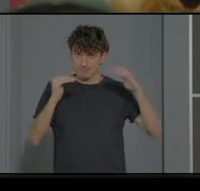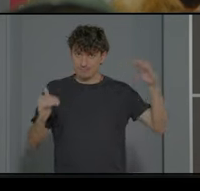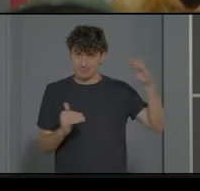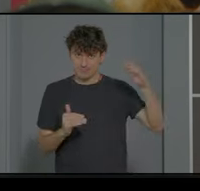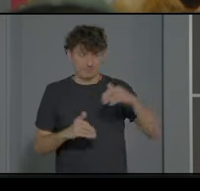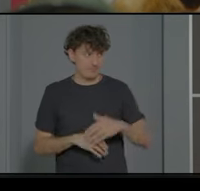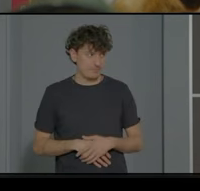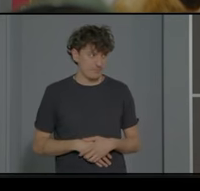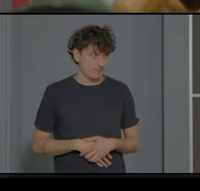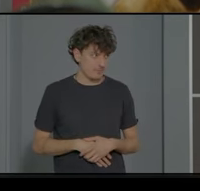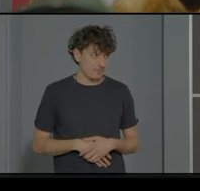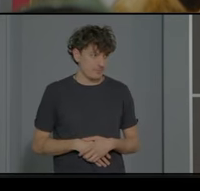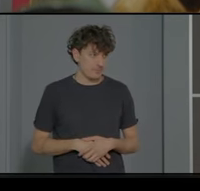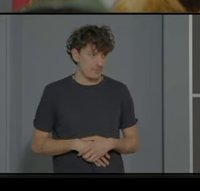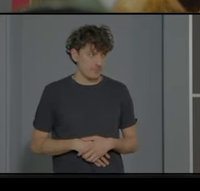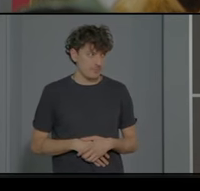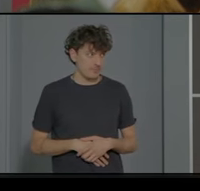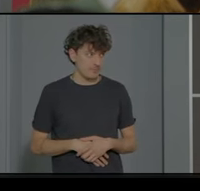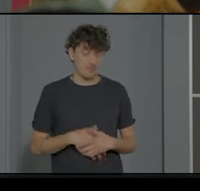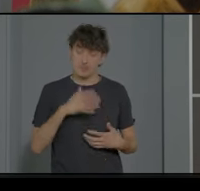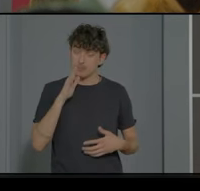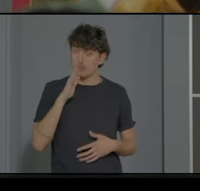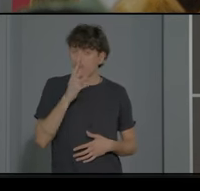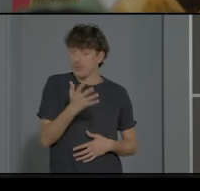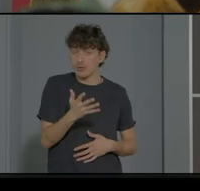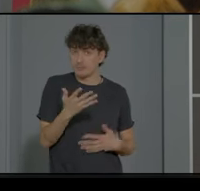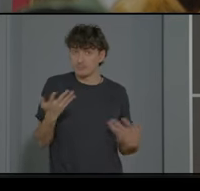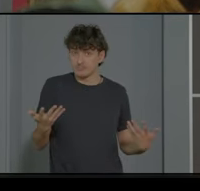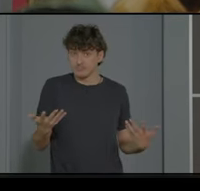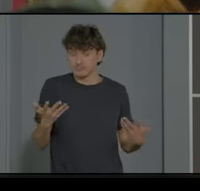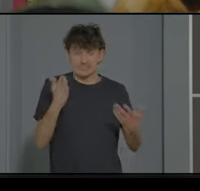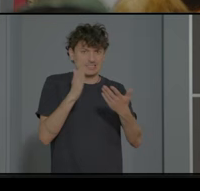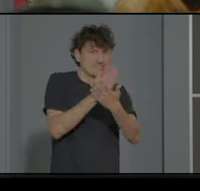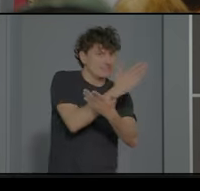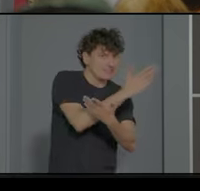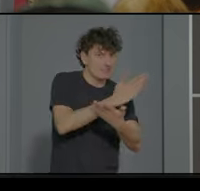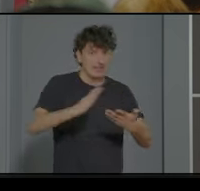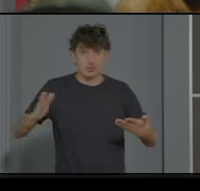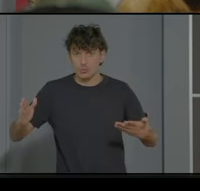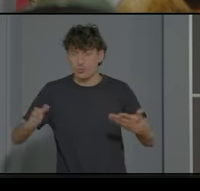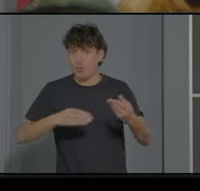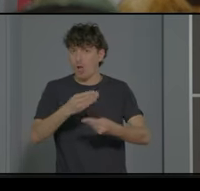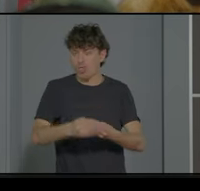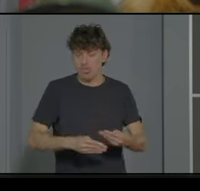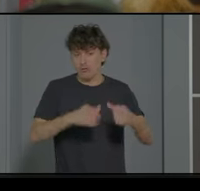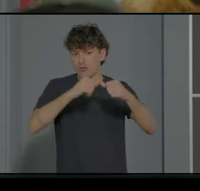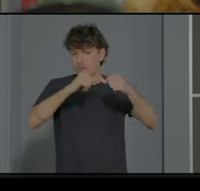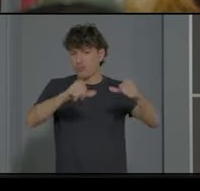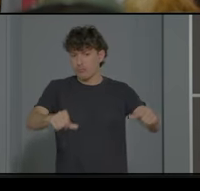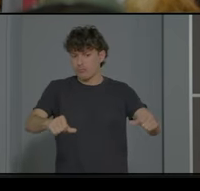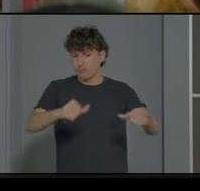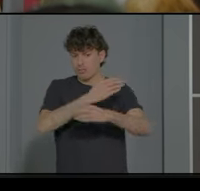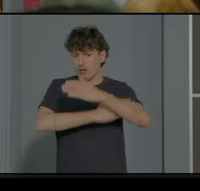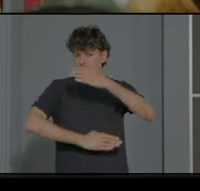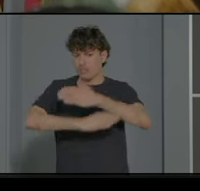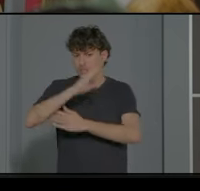porque es que aunque no hagamos ese sesgo y no refrendemos ese estereotipo de discapacidad